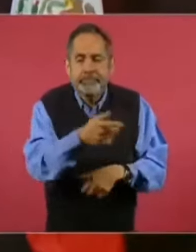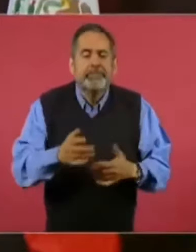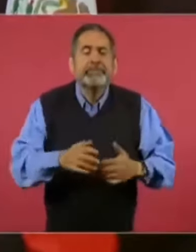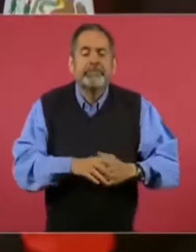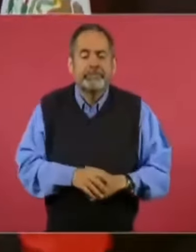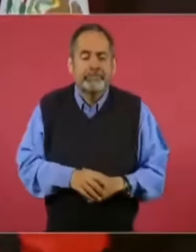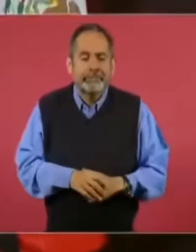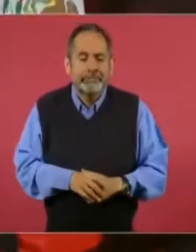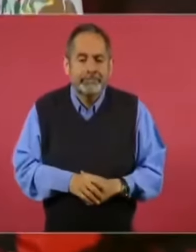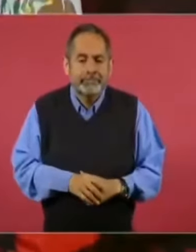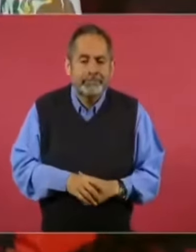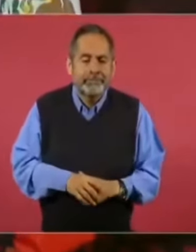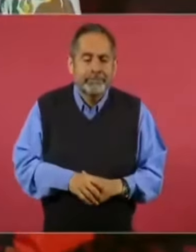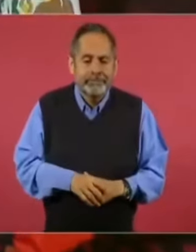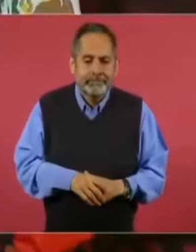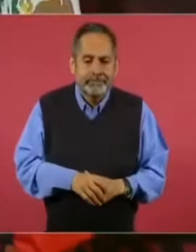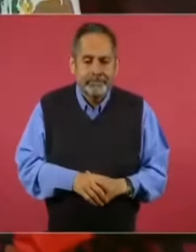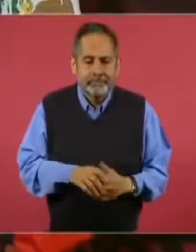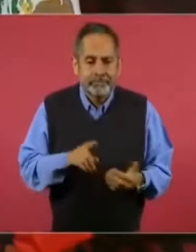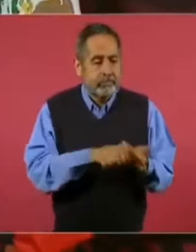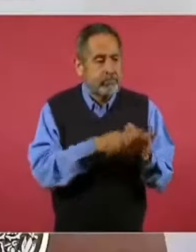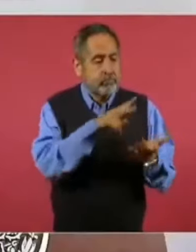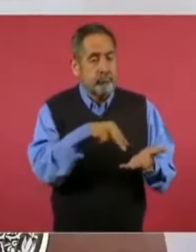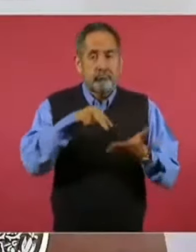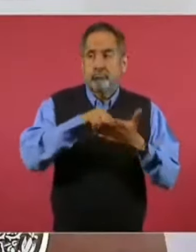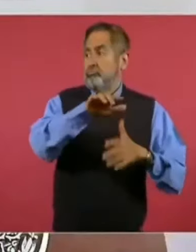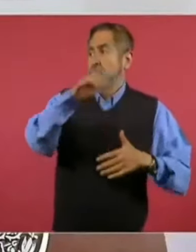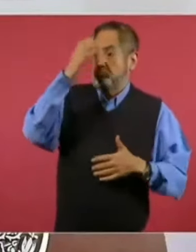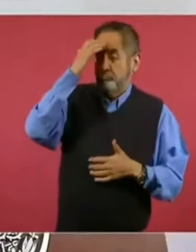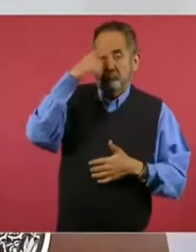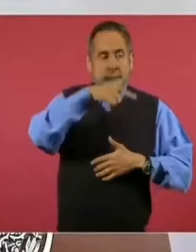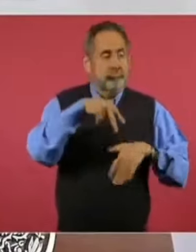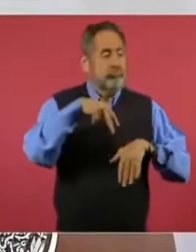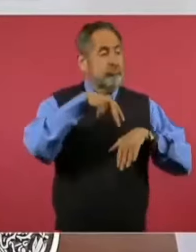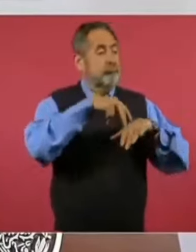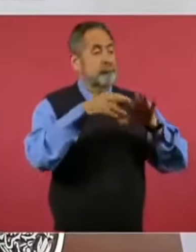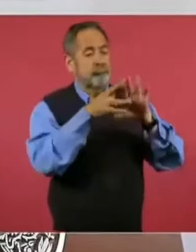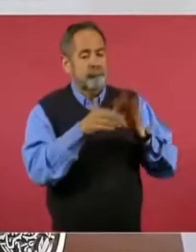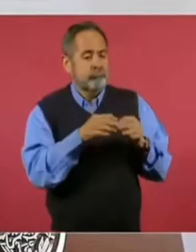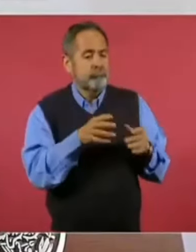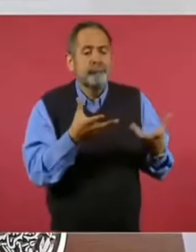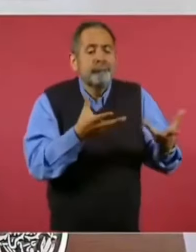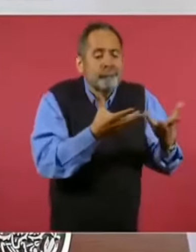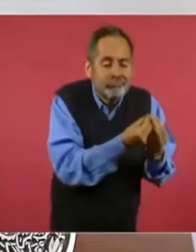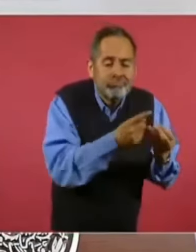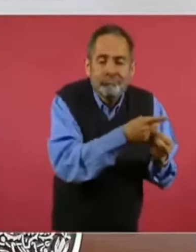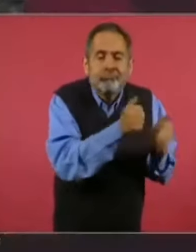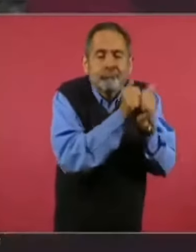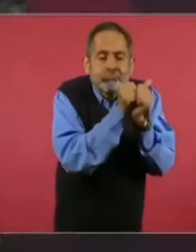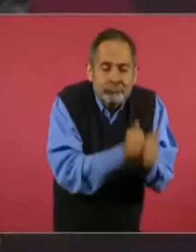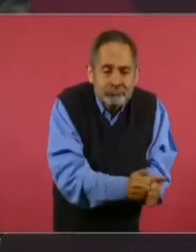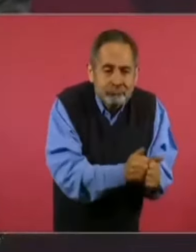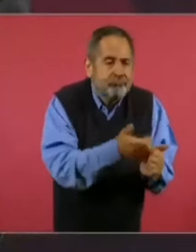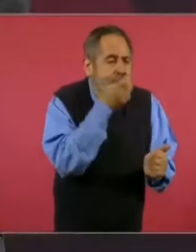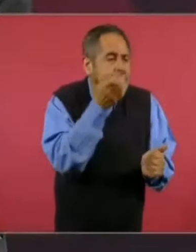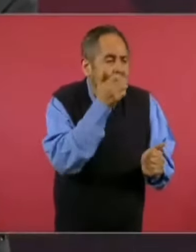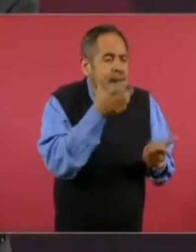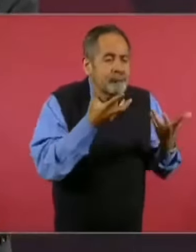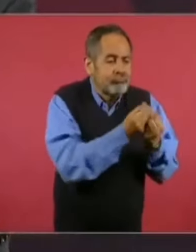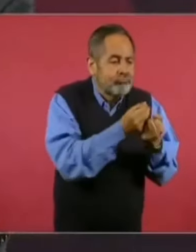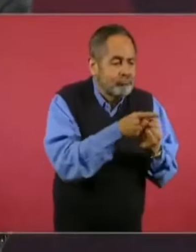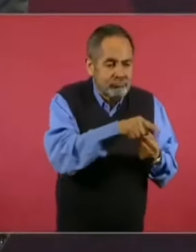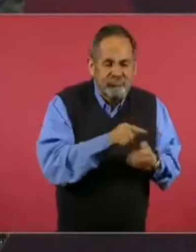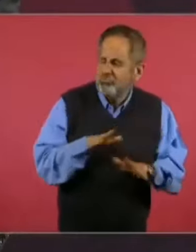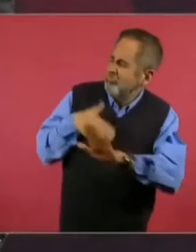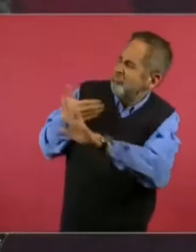tienen una postura conservadora en contra de